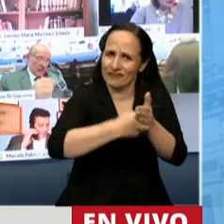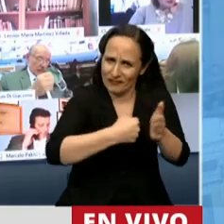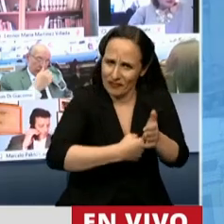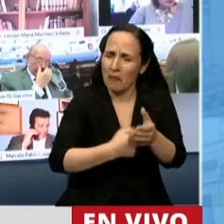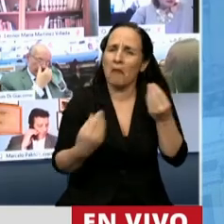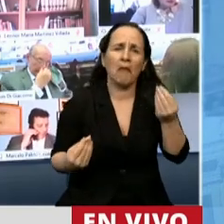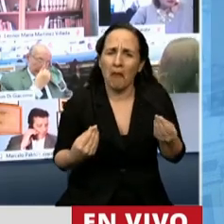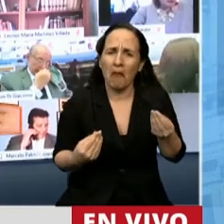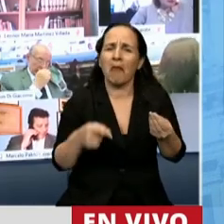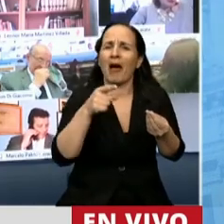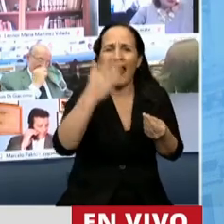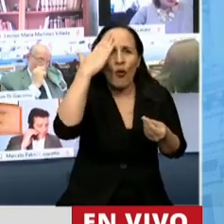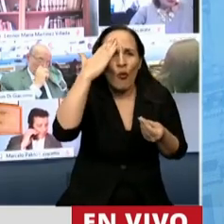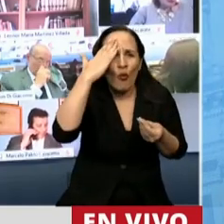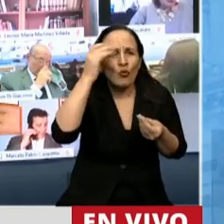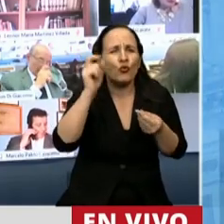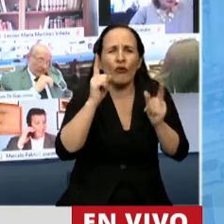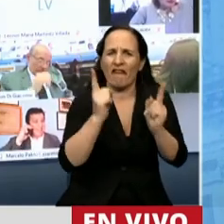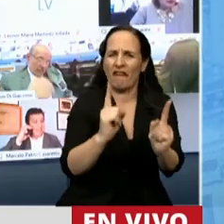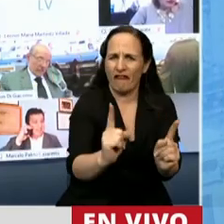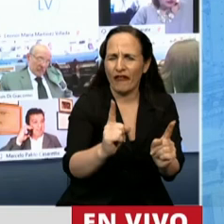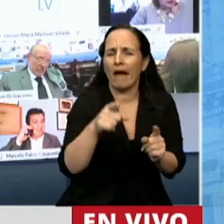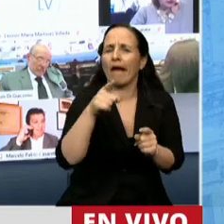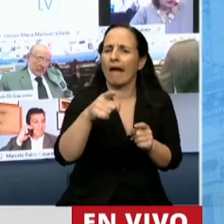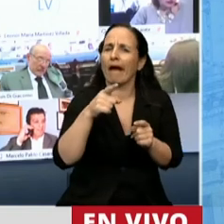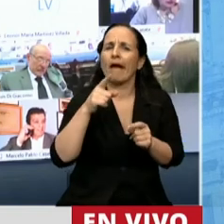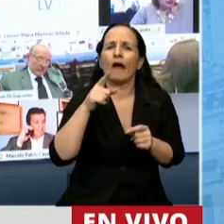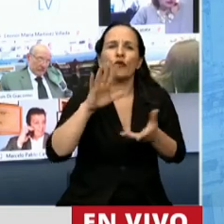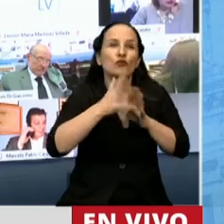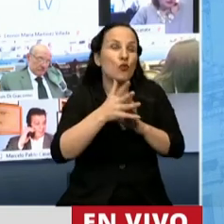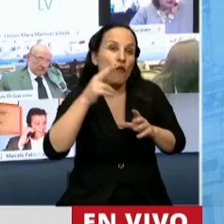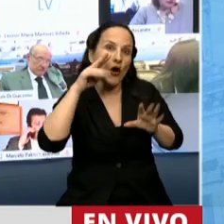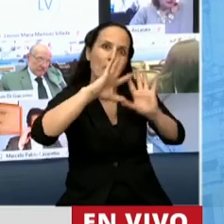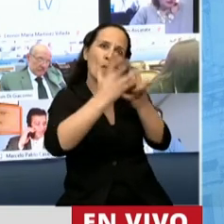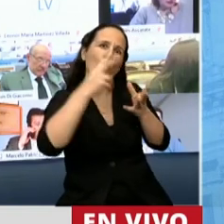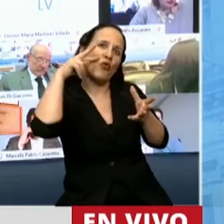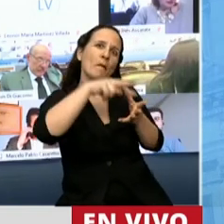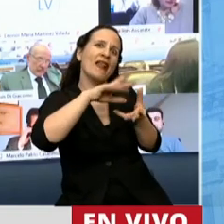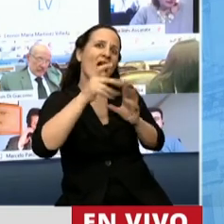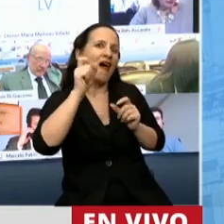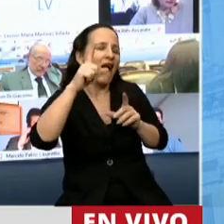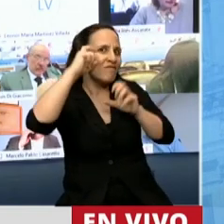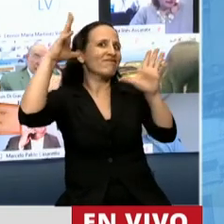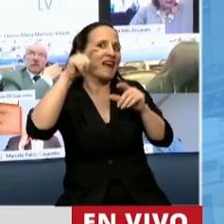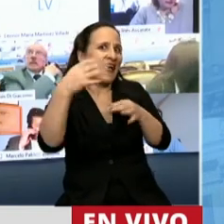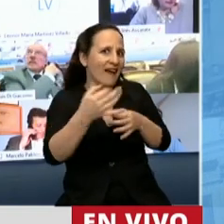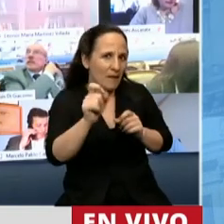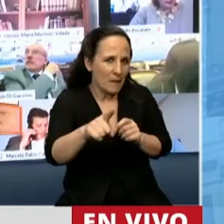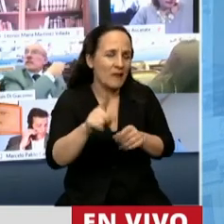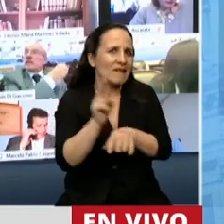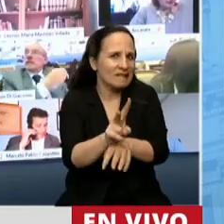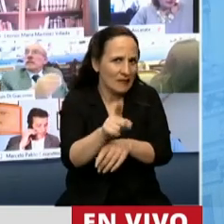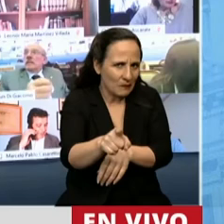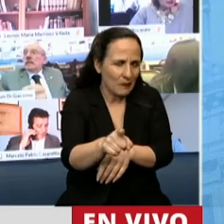la posibilidad de sostener su cultura, de poder sostener su cosmovisión del mundo y de poder